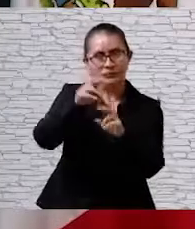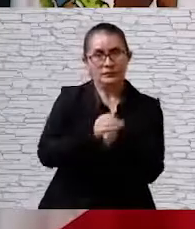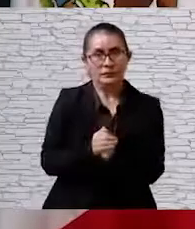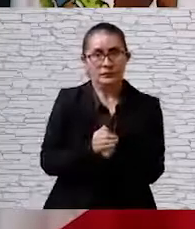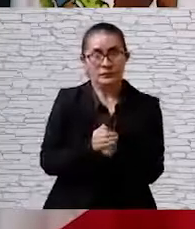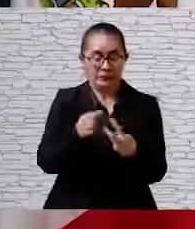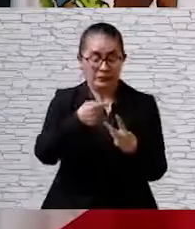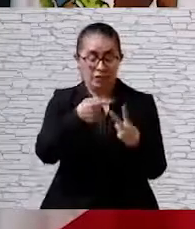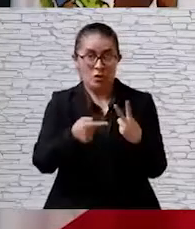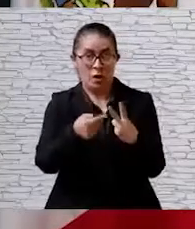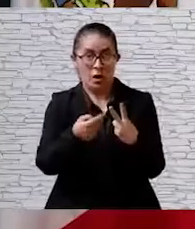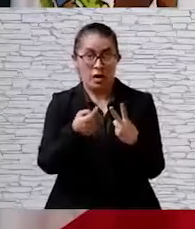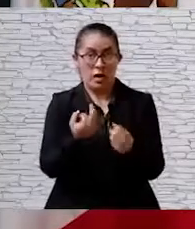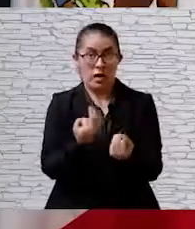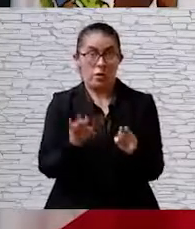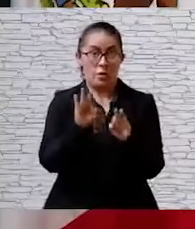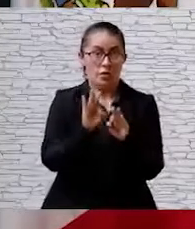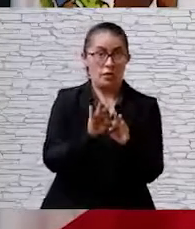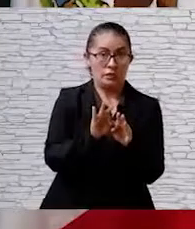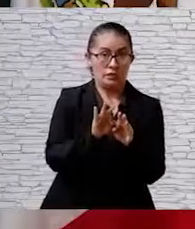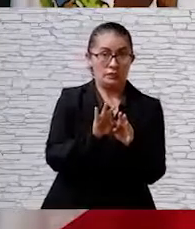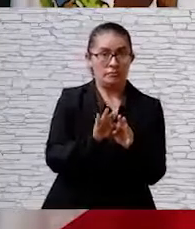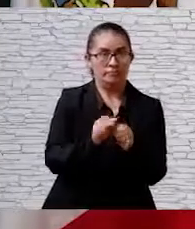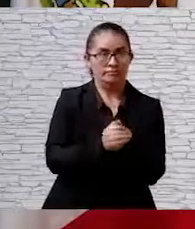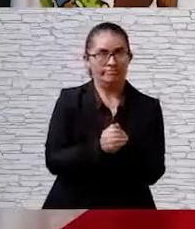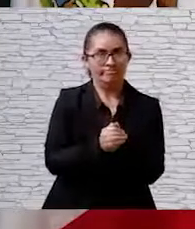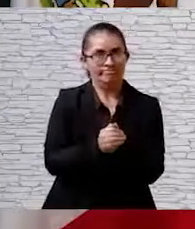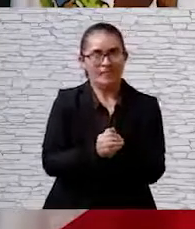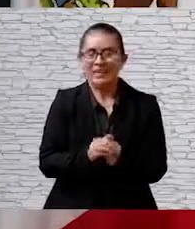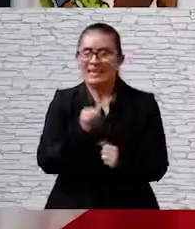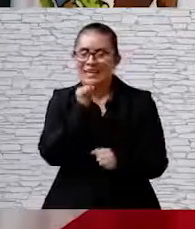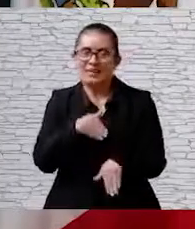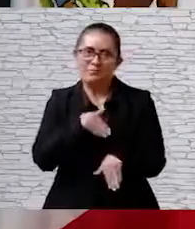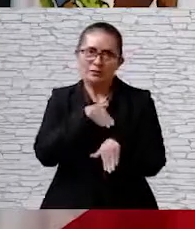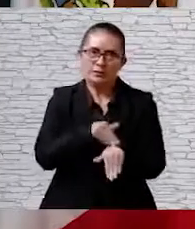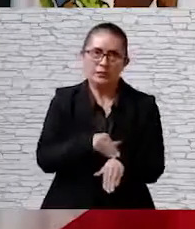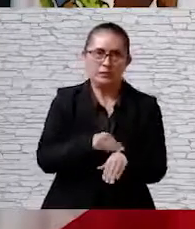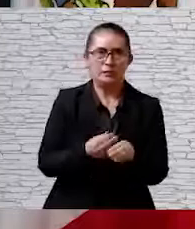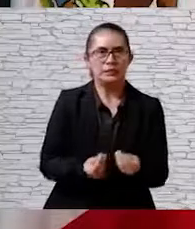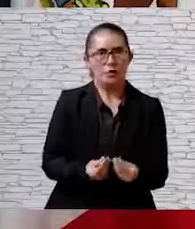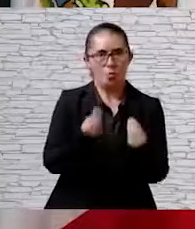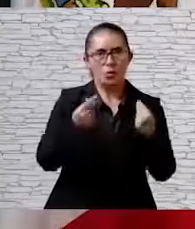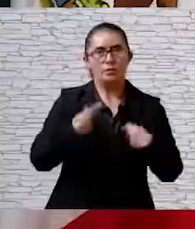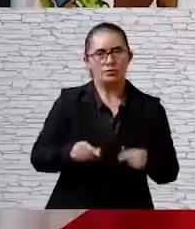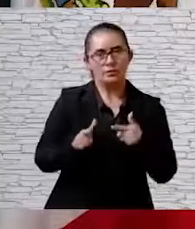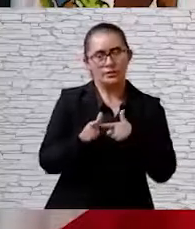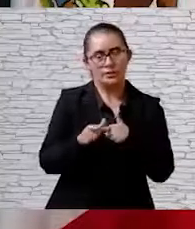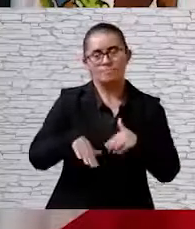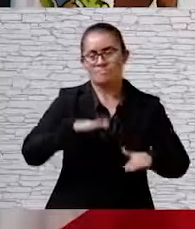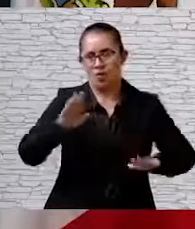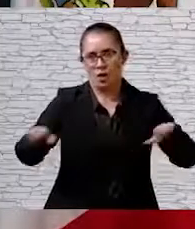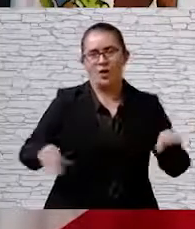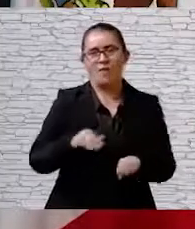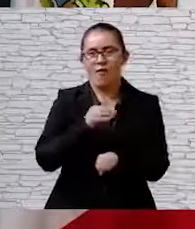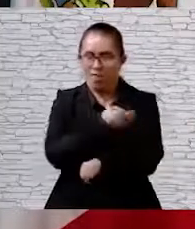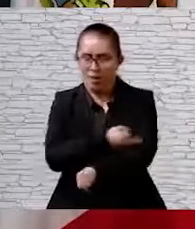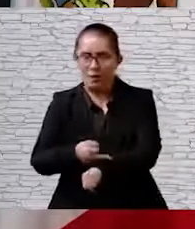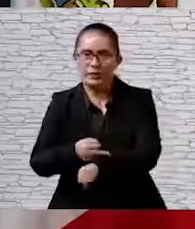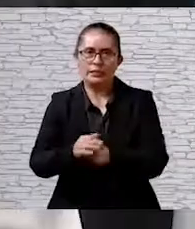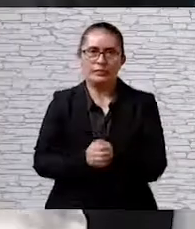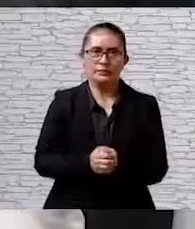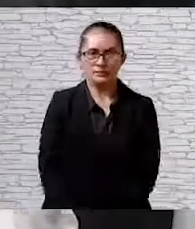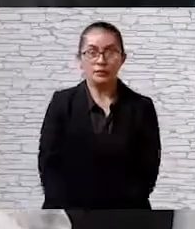Sin alguno de estos dos elementos, seguiremos despidiendo cada día a conocidos y seres